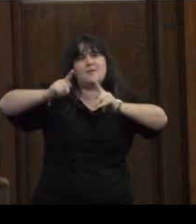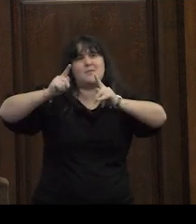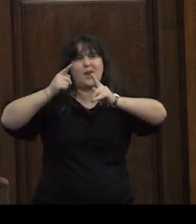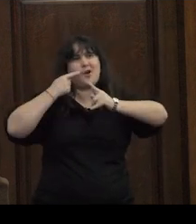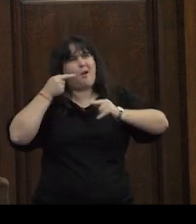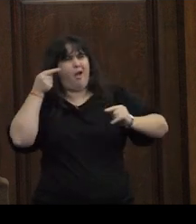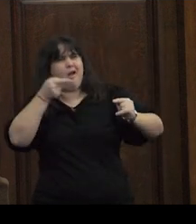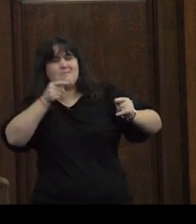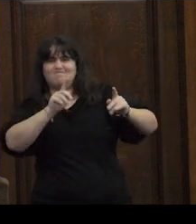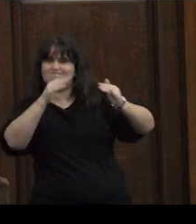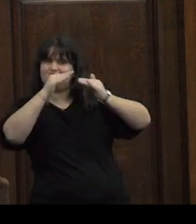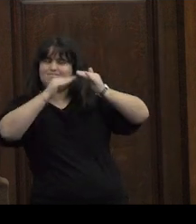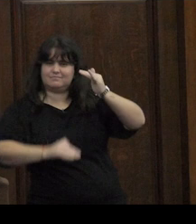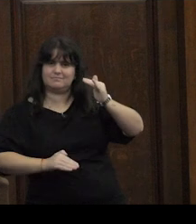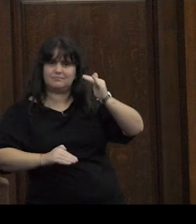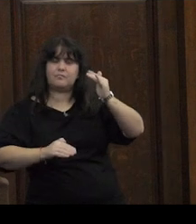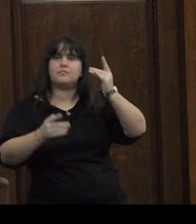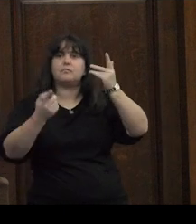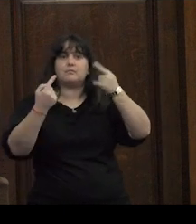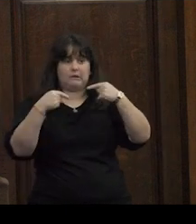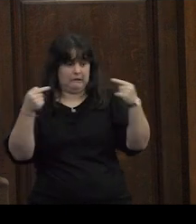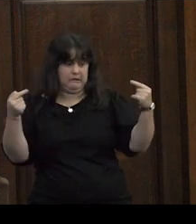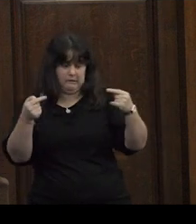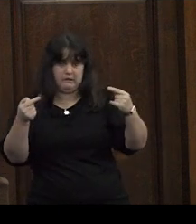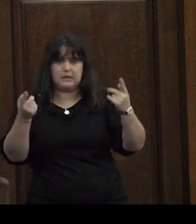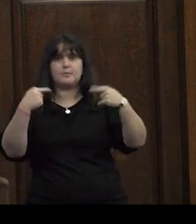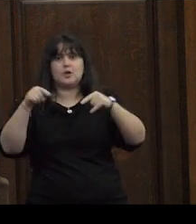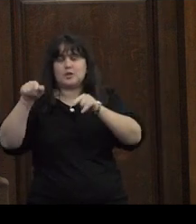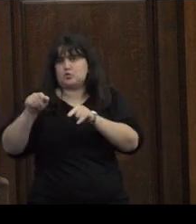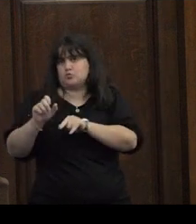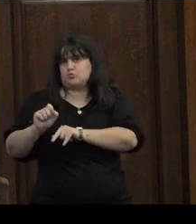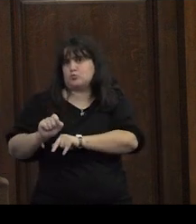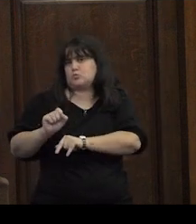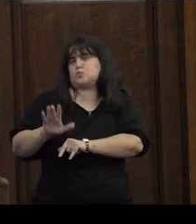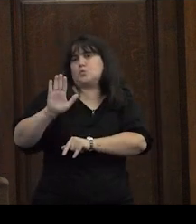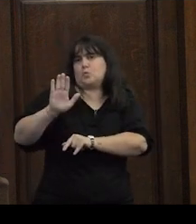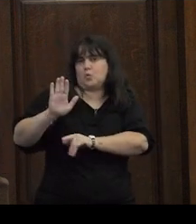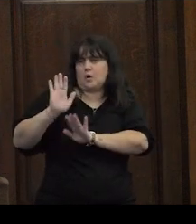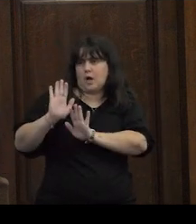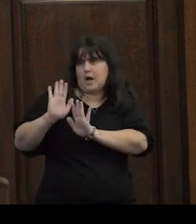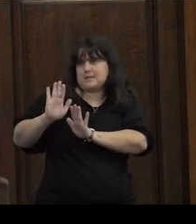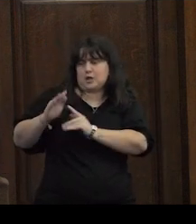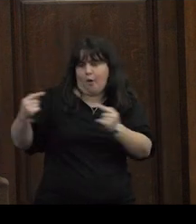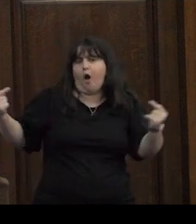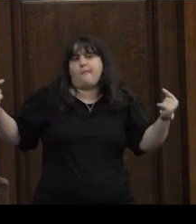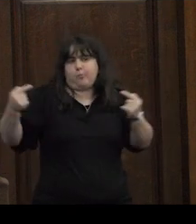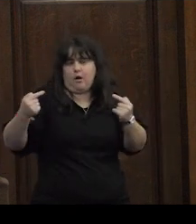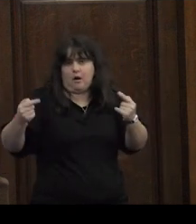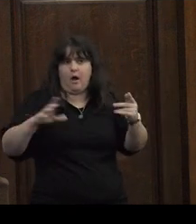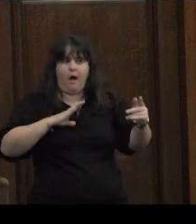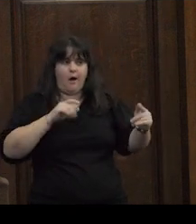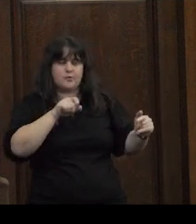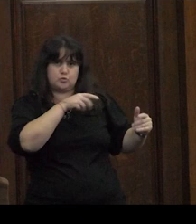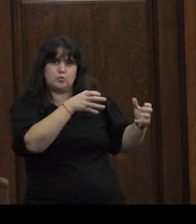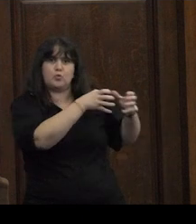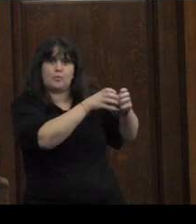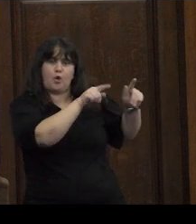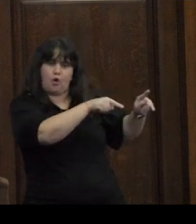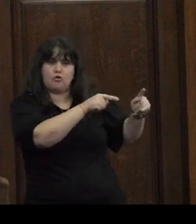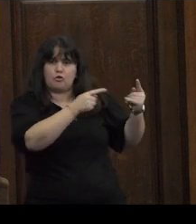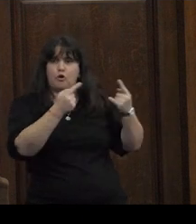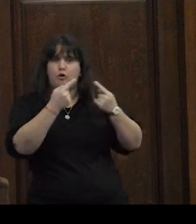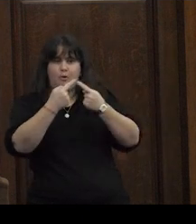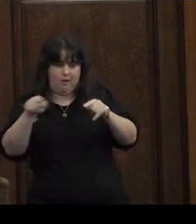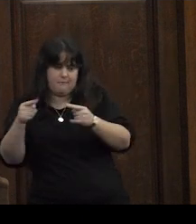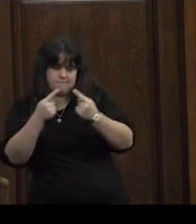prejuicio versus porque son construcciones un tanto polarizadas ¿no? como cuáles son los núcleos de